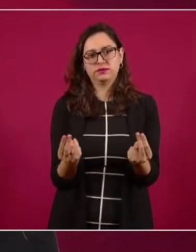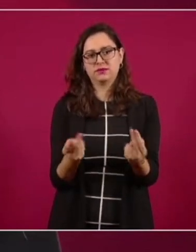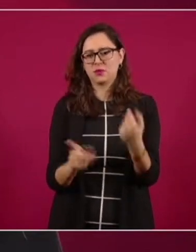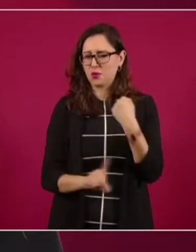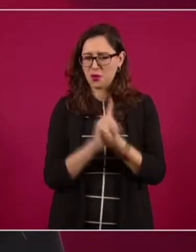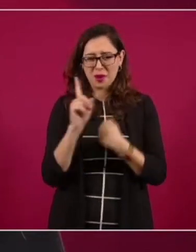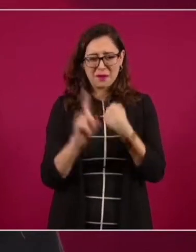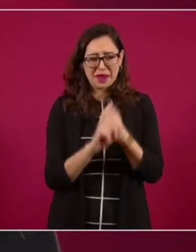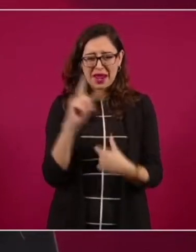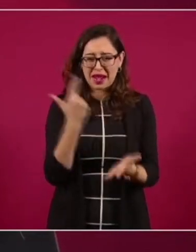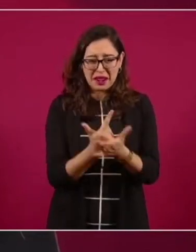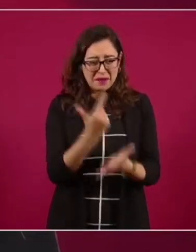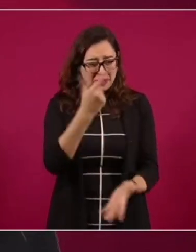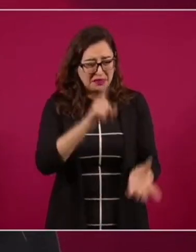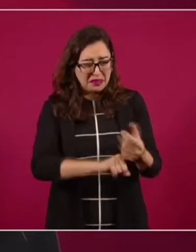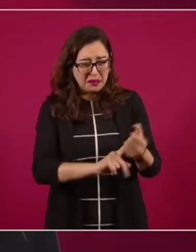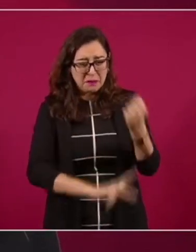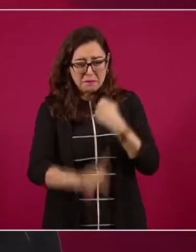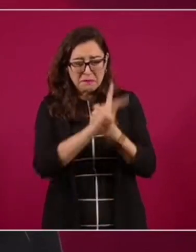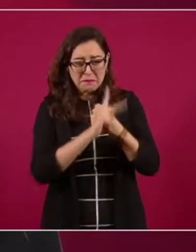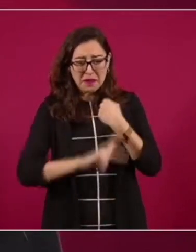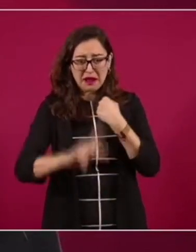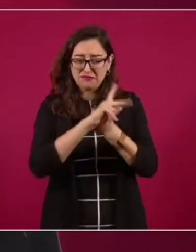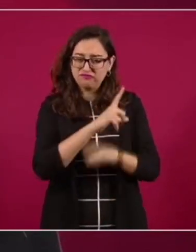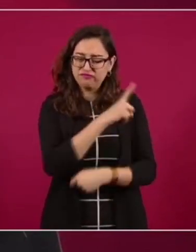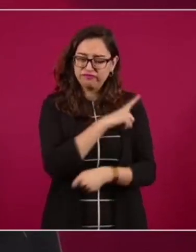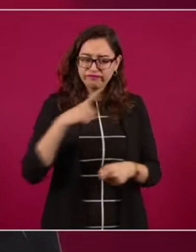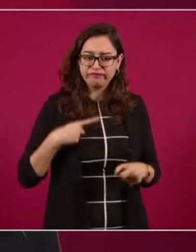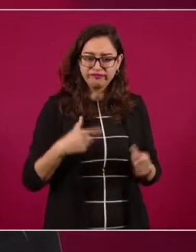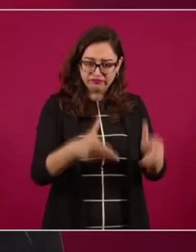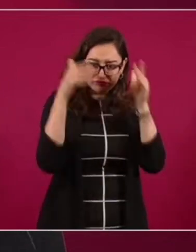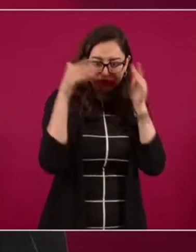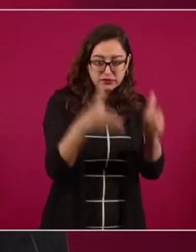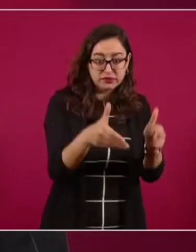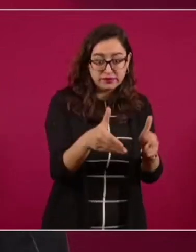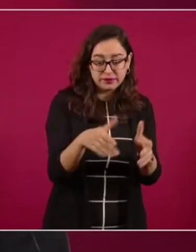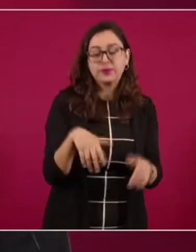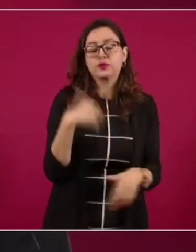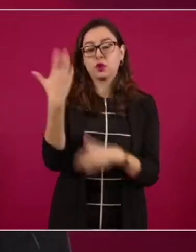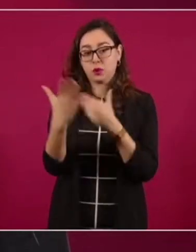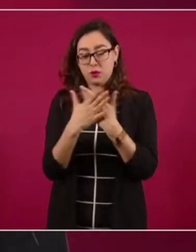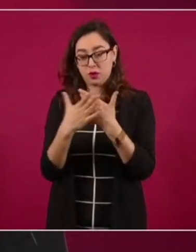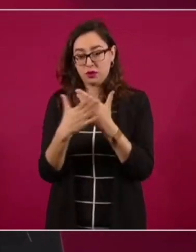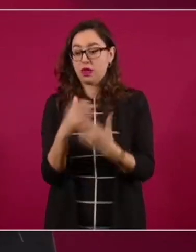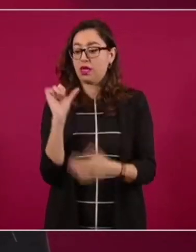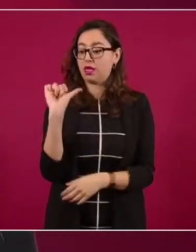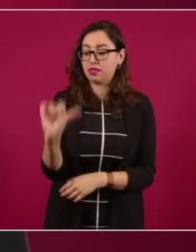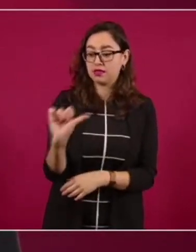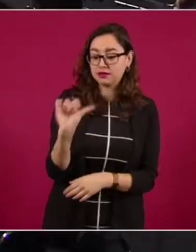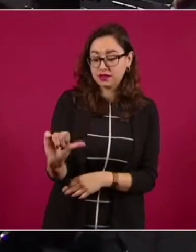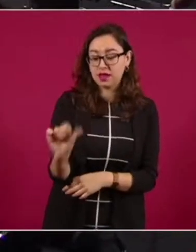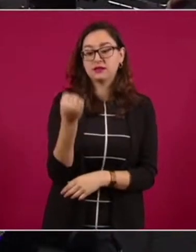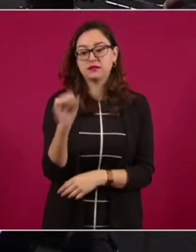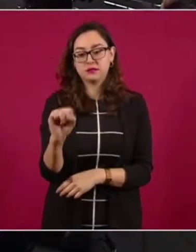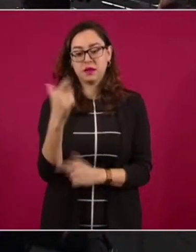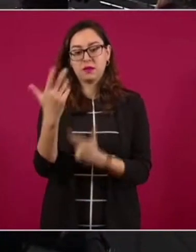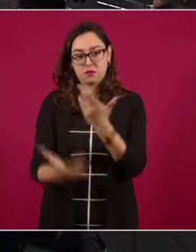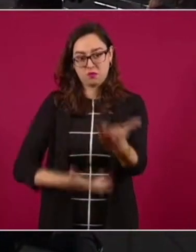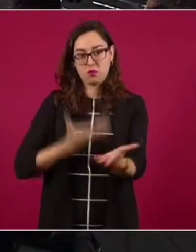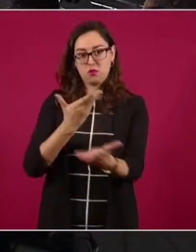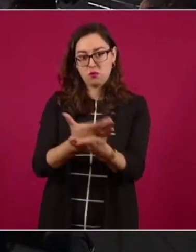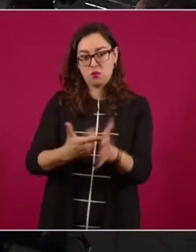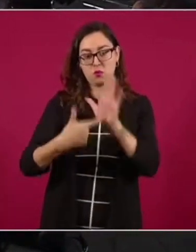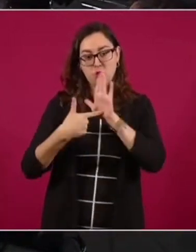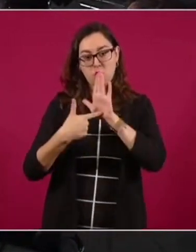Y eso que voy a exponer, el 16, lo va a presentar formalmente